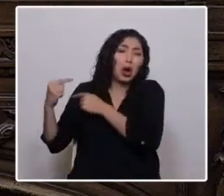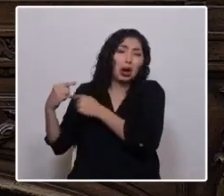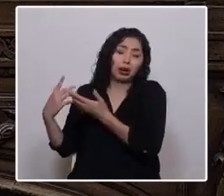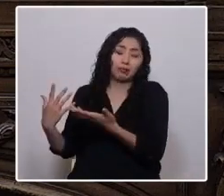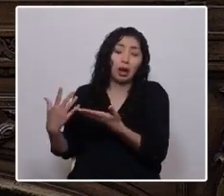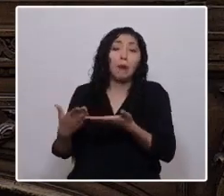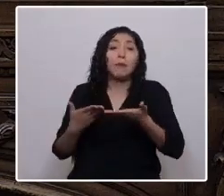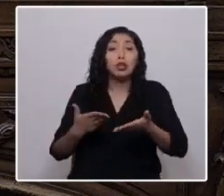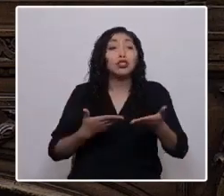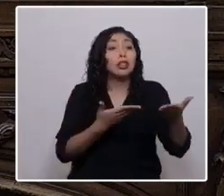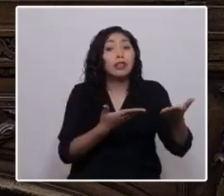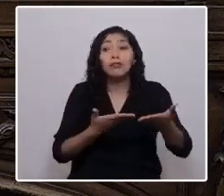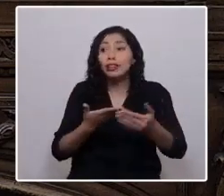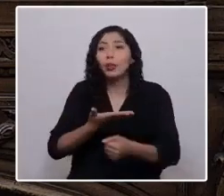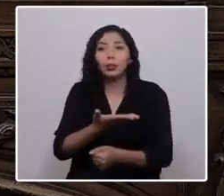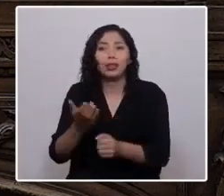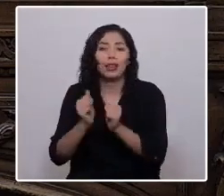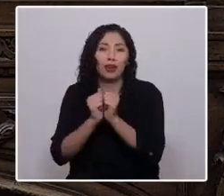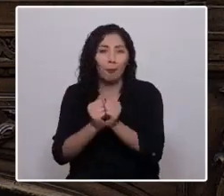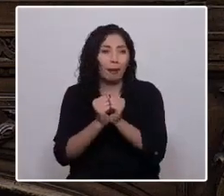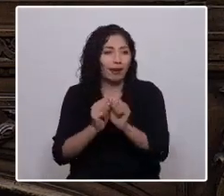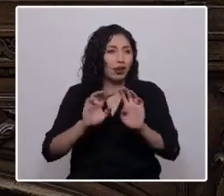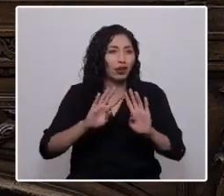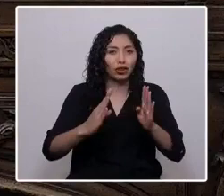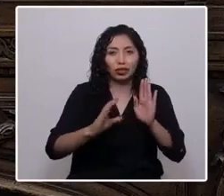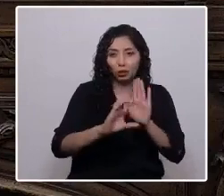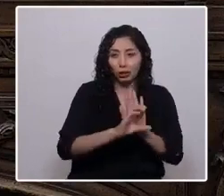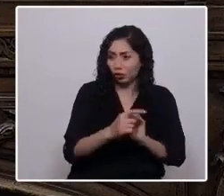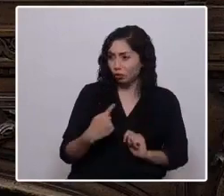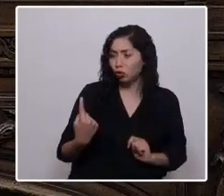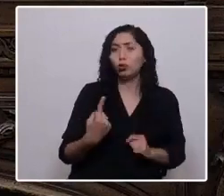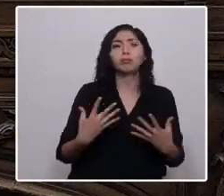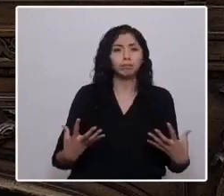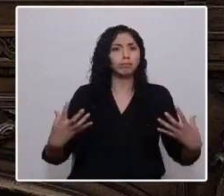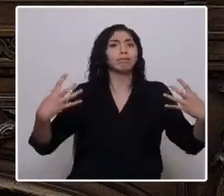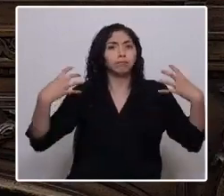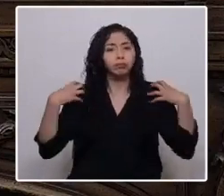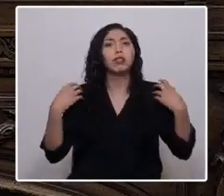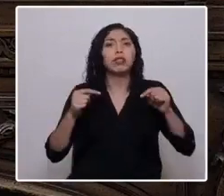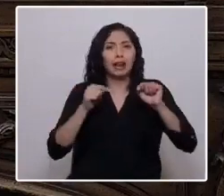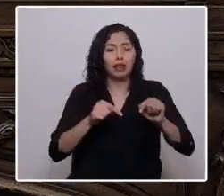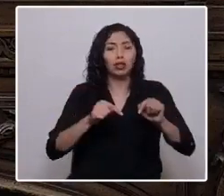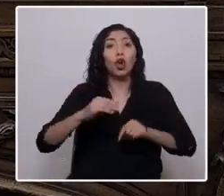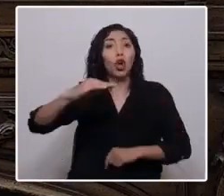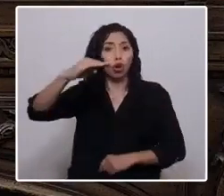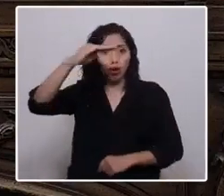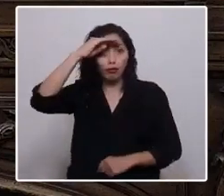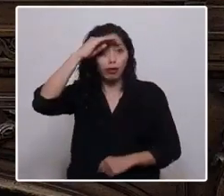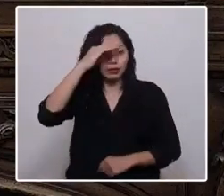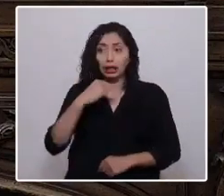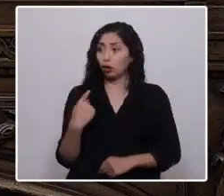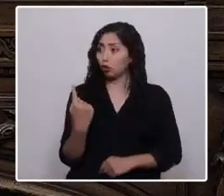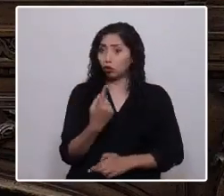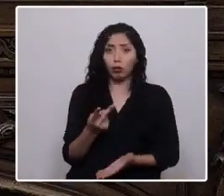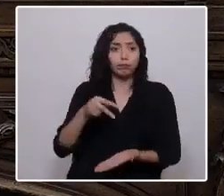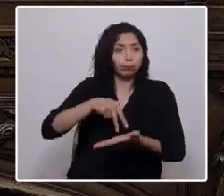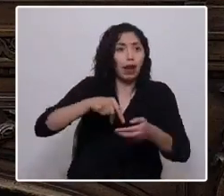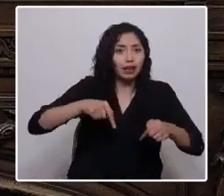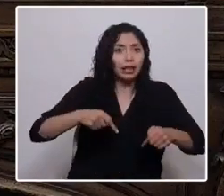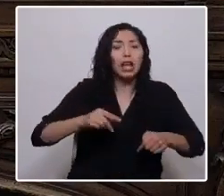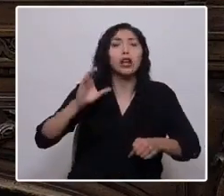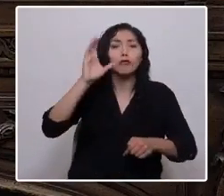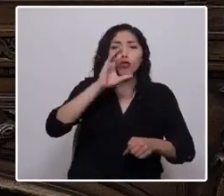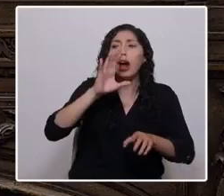compañeras constituyentes, que nos hagamos cargo de ello, con la confianza de que hemos venido a buscar acuerdos y